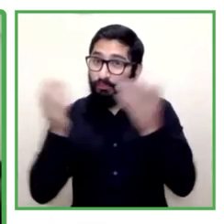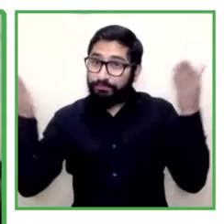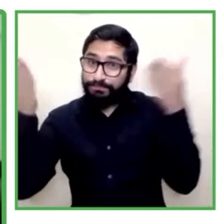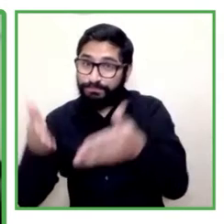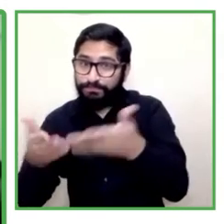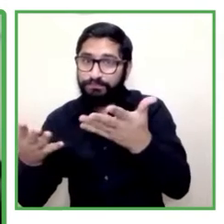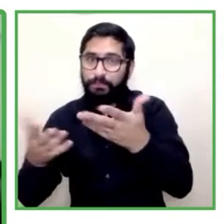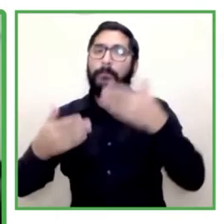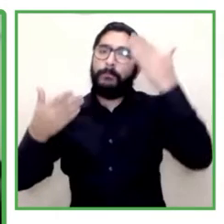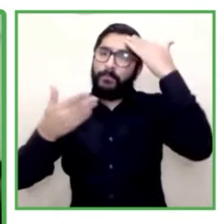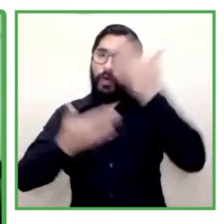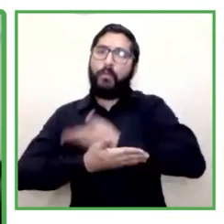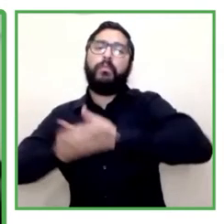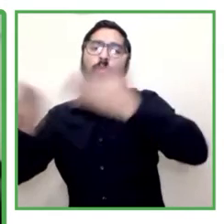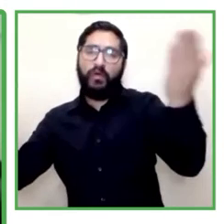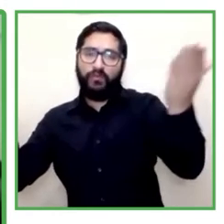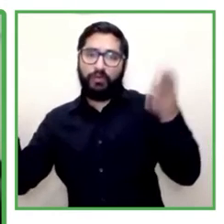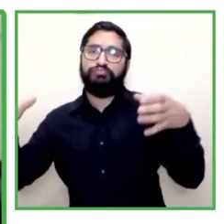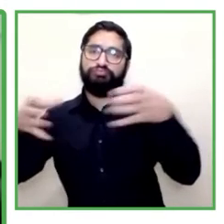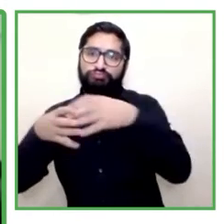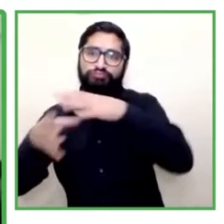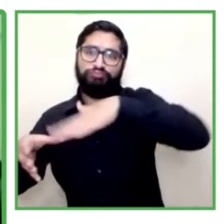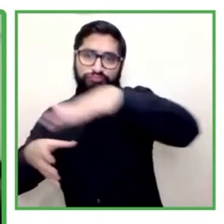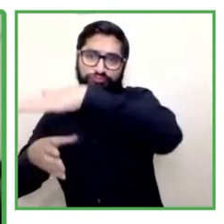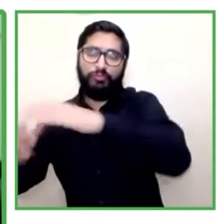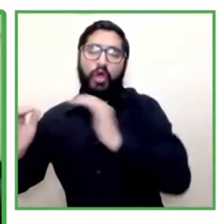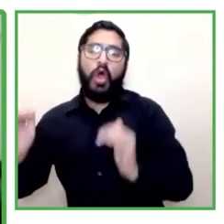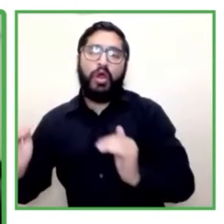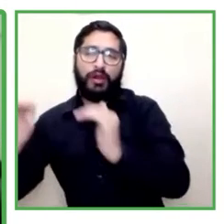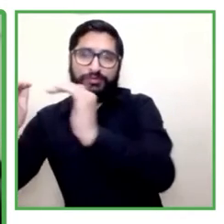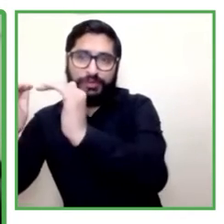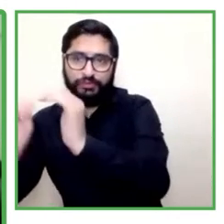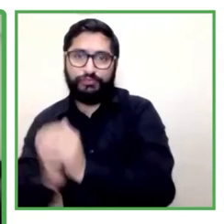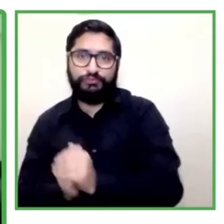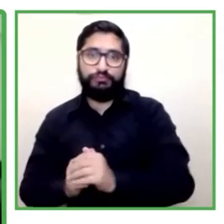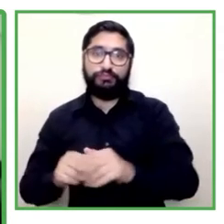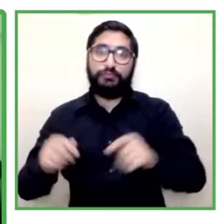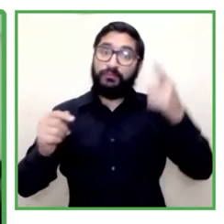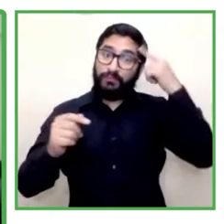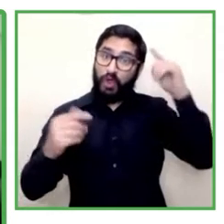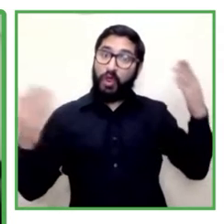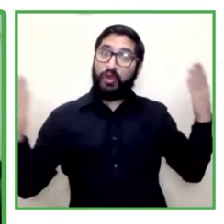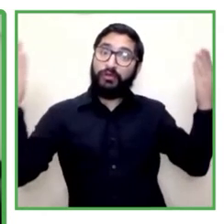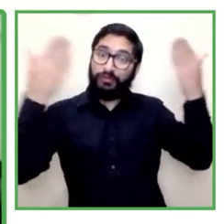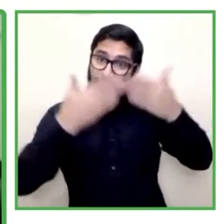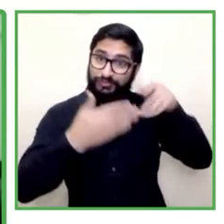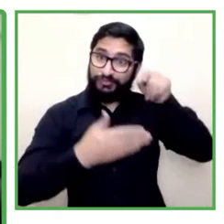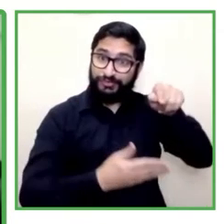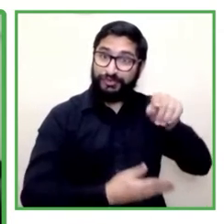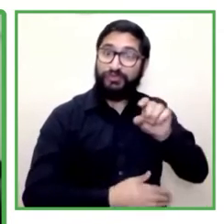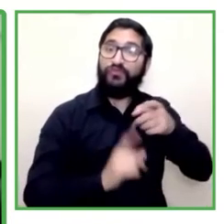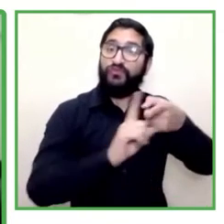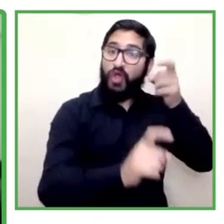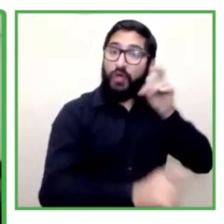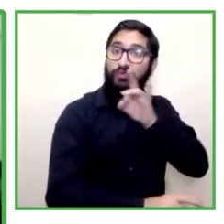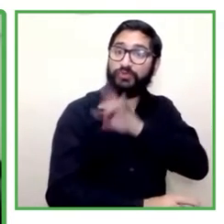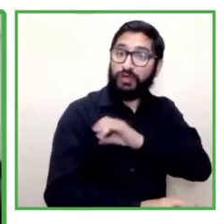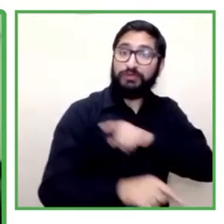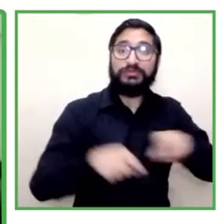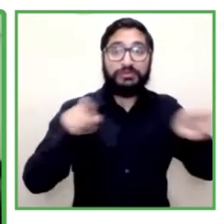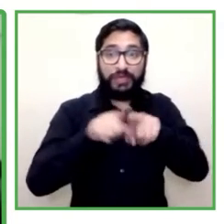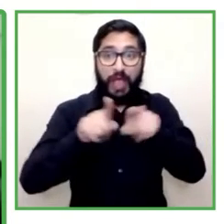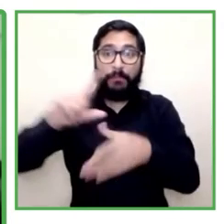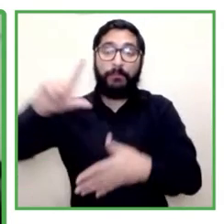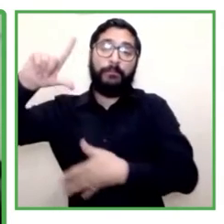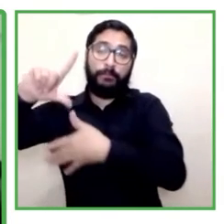Porque para el caso de Chile, que no es distinto de América Latina, los datos revelados por las encuestas nacionales son un llamado a realizar